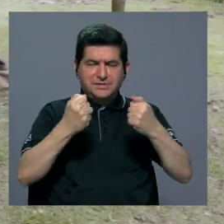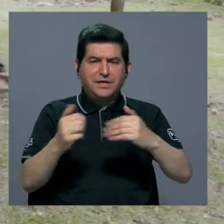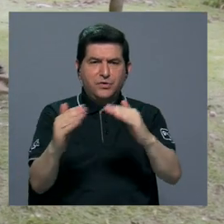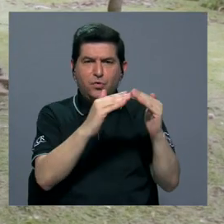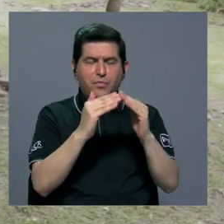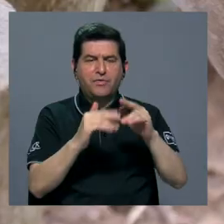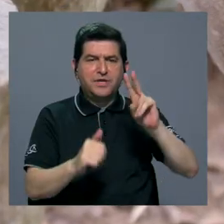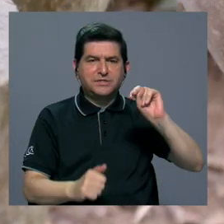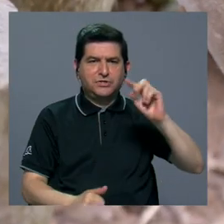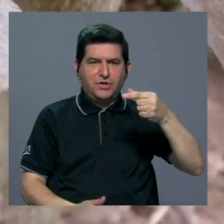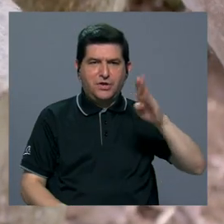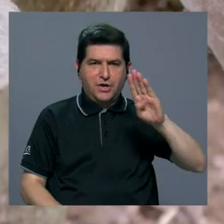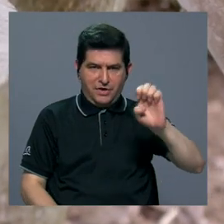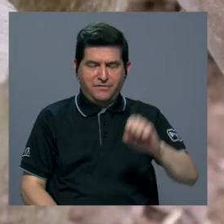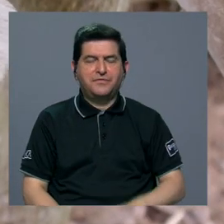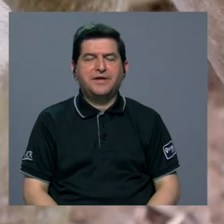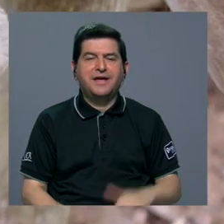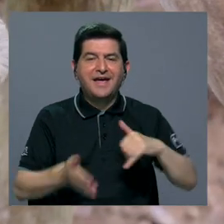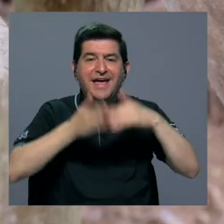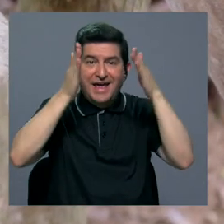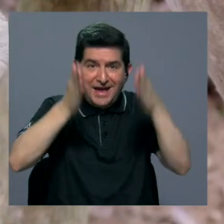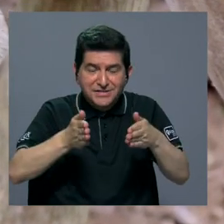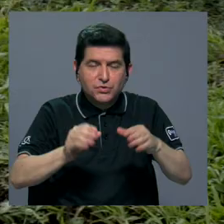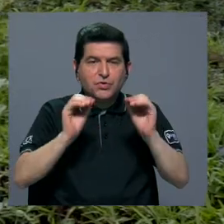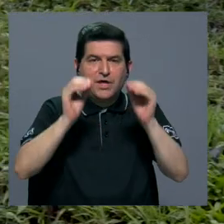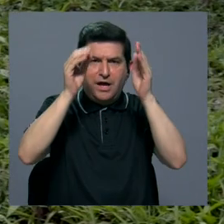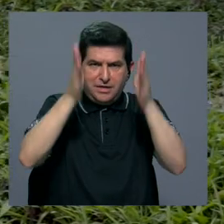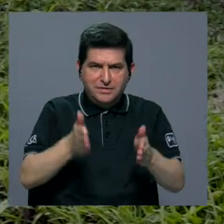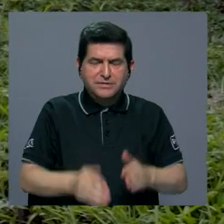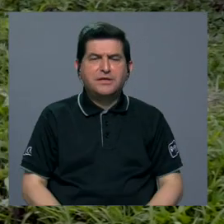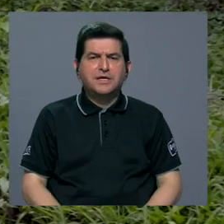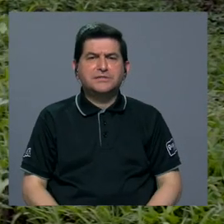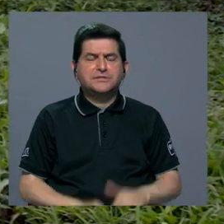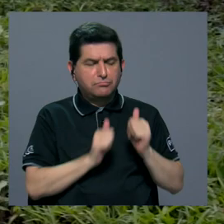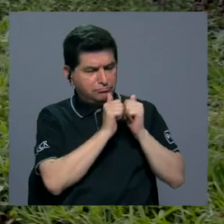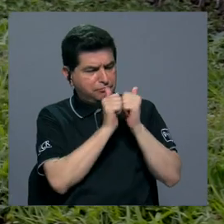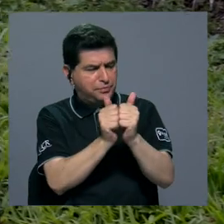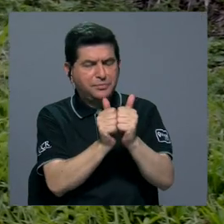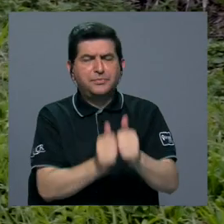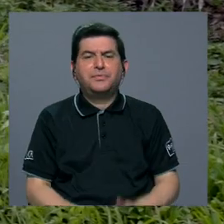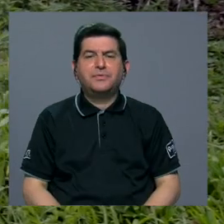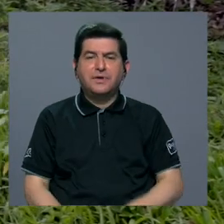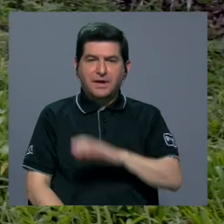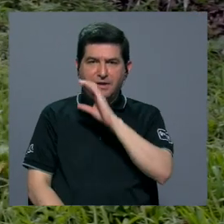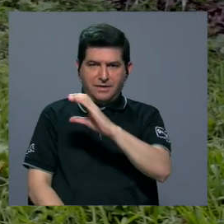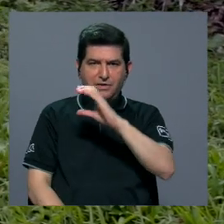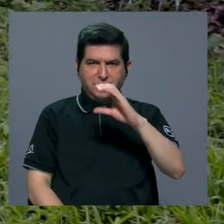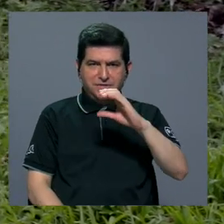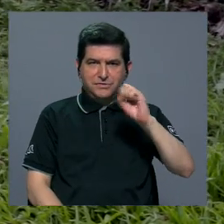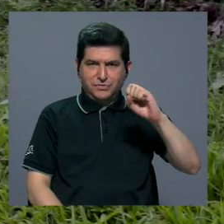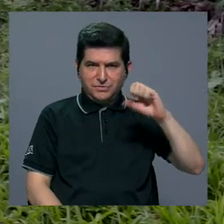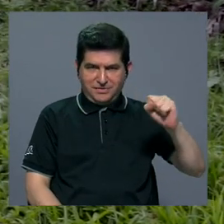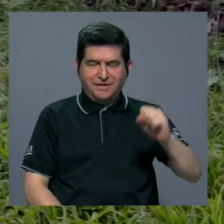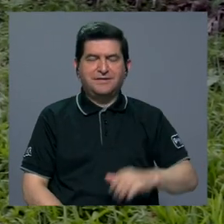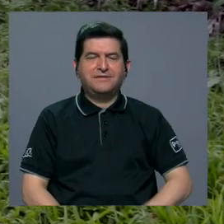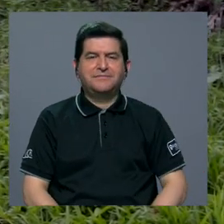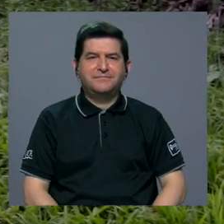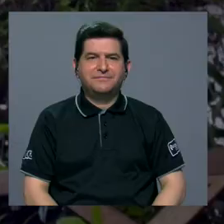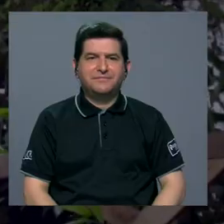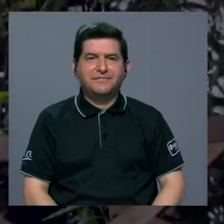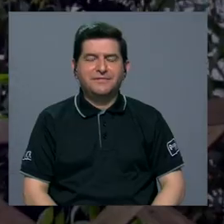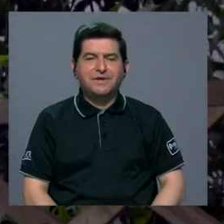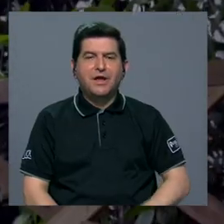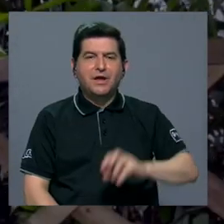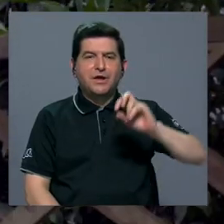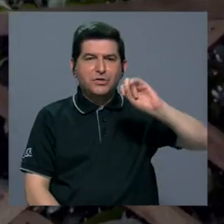Salud en Población NAVE. Los estudiantes y docentes estuvieron acompañados por la Caja Costarricense de Seguro Social.